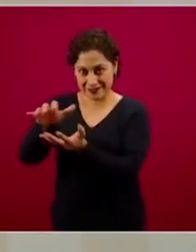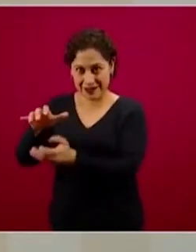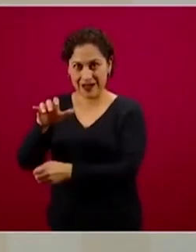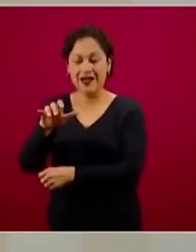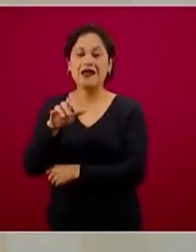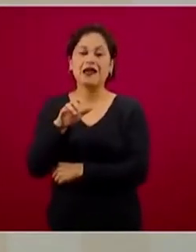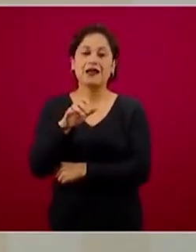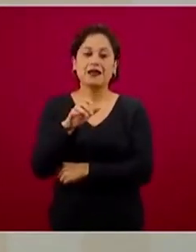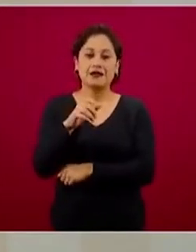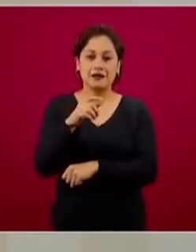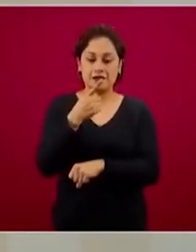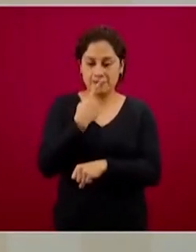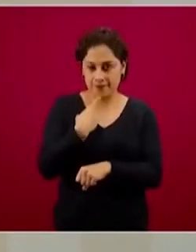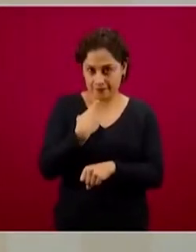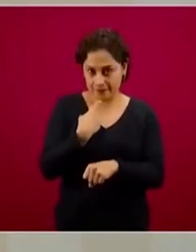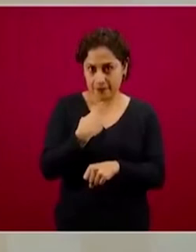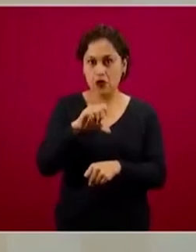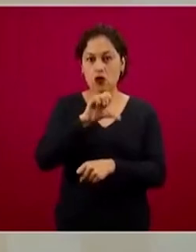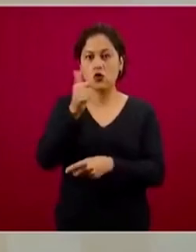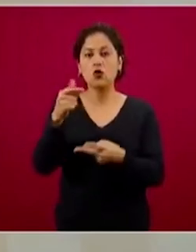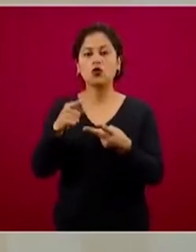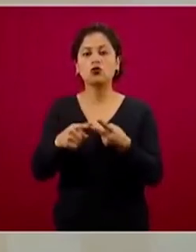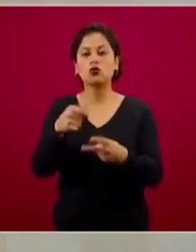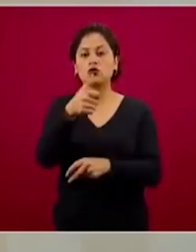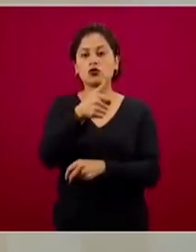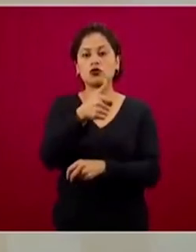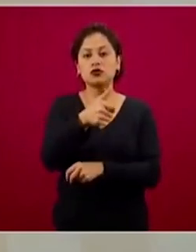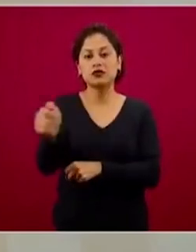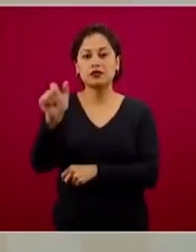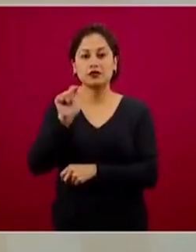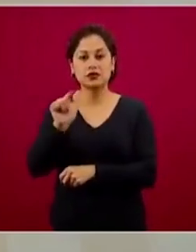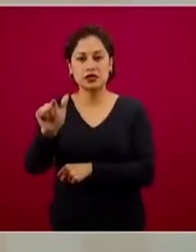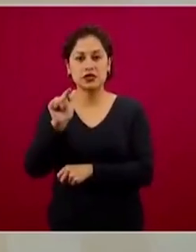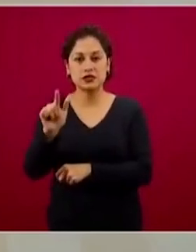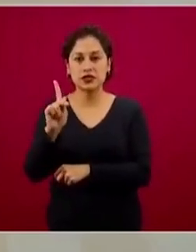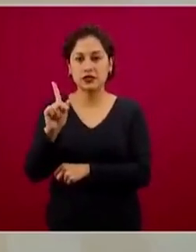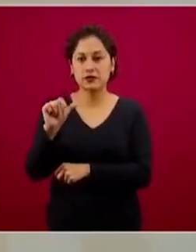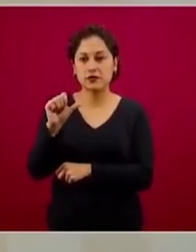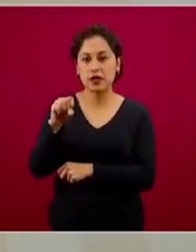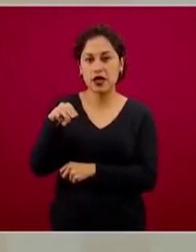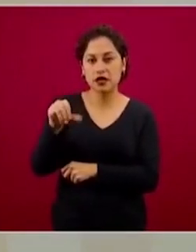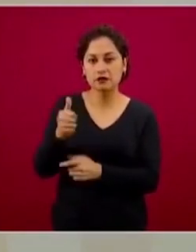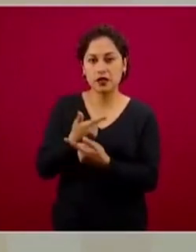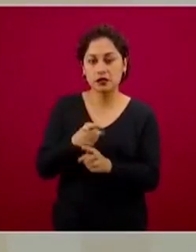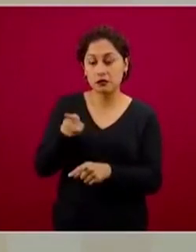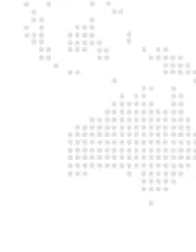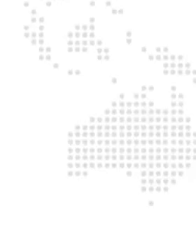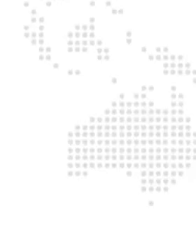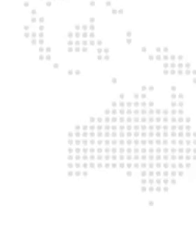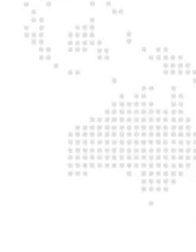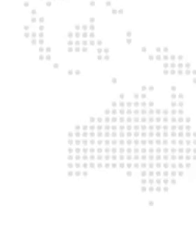y 617 plasmas libres. Entonces, no hay escasez en el Hospital Juárez.